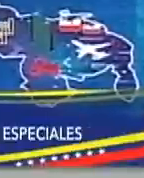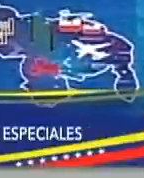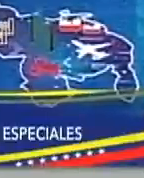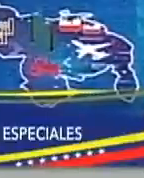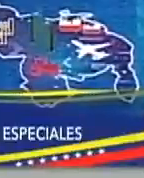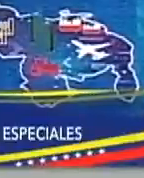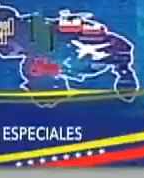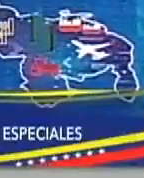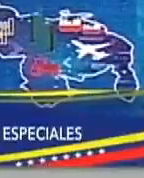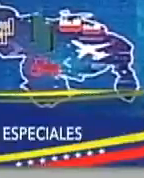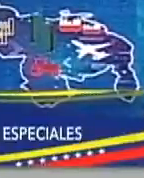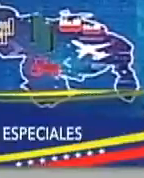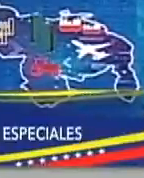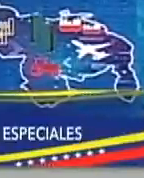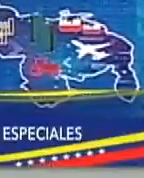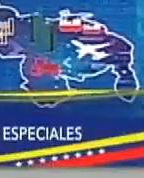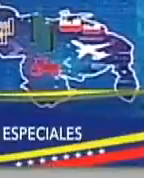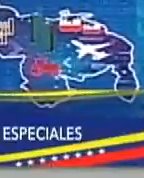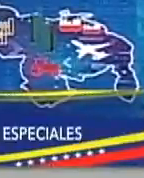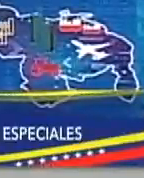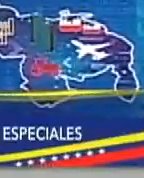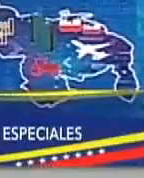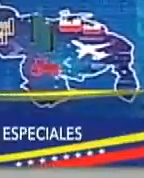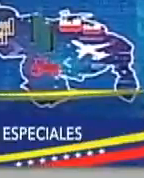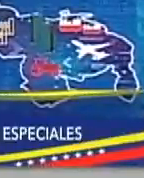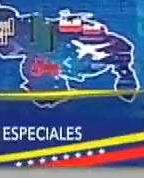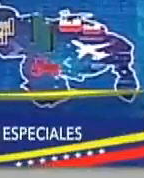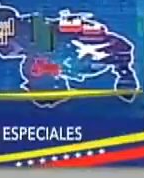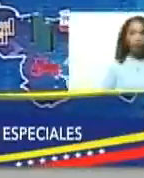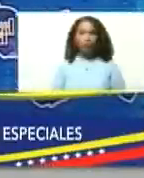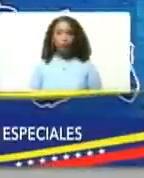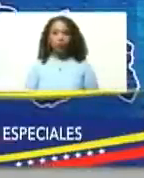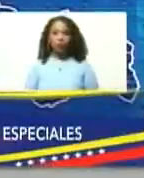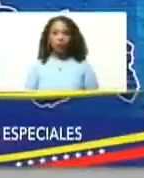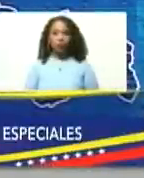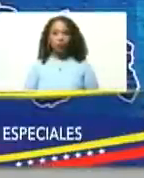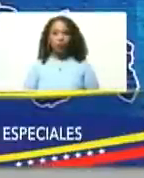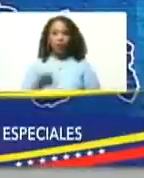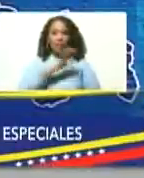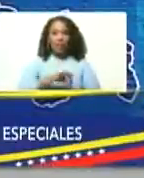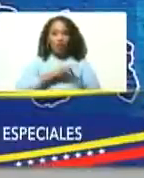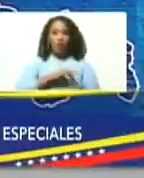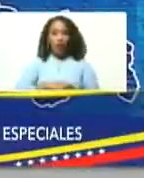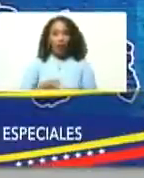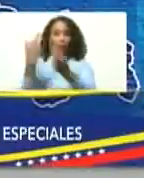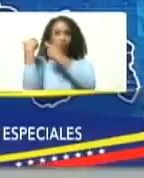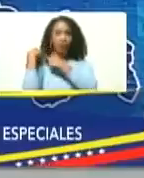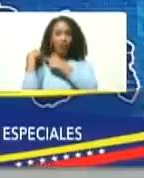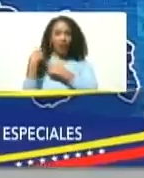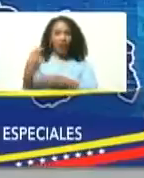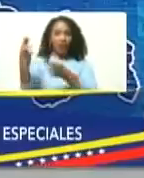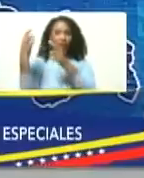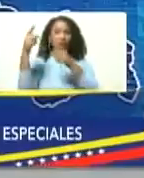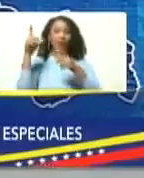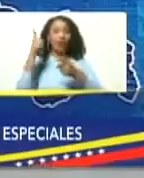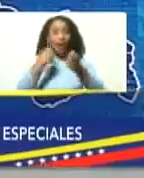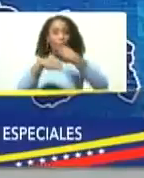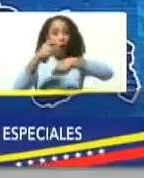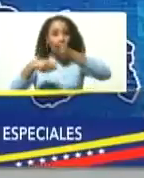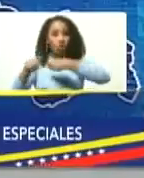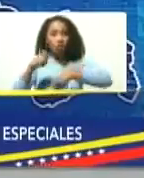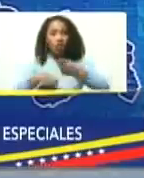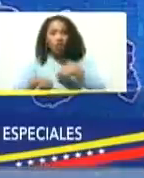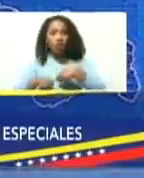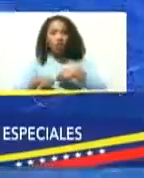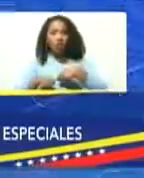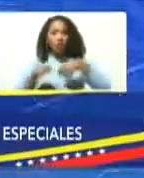Buenos señores embajadores, encargados de negocios de